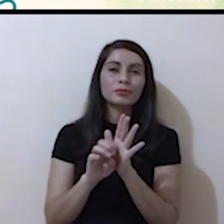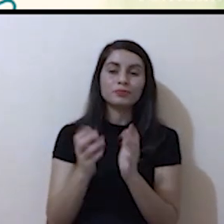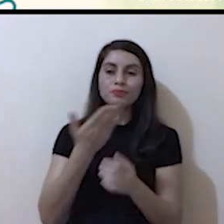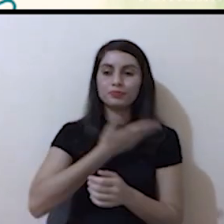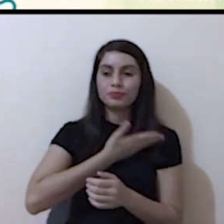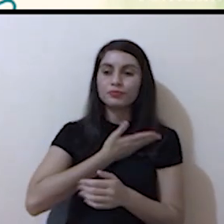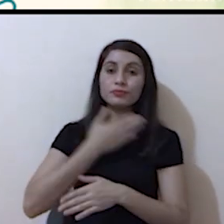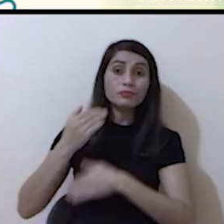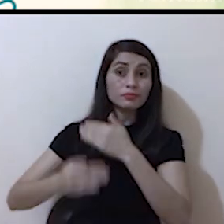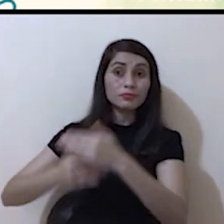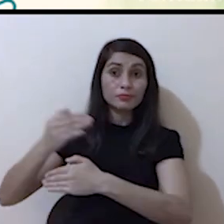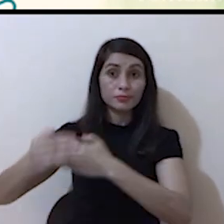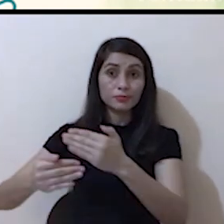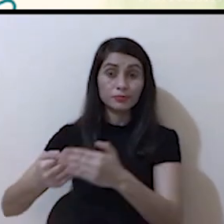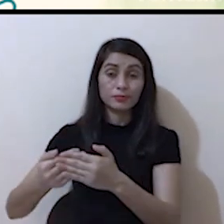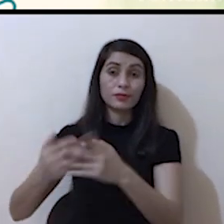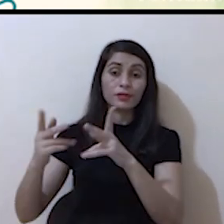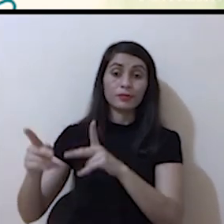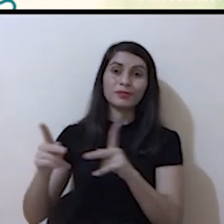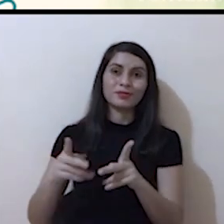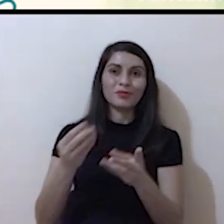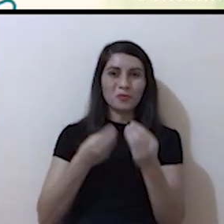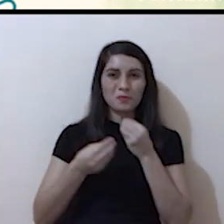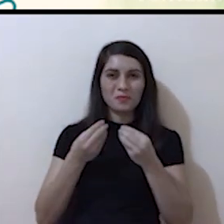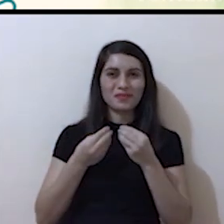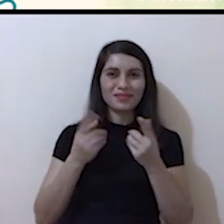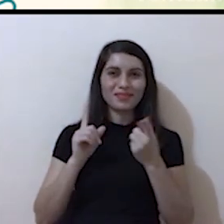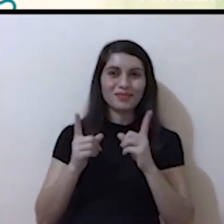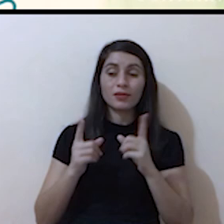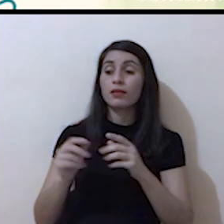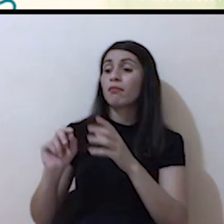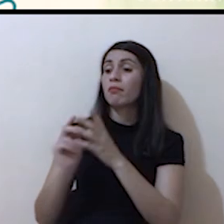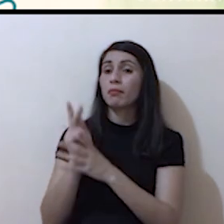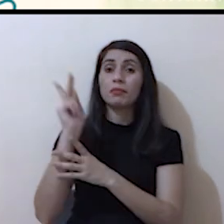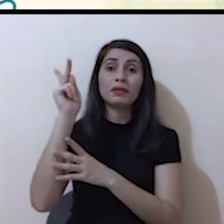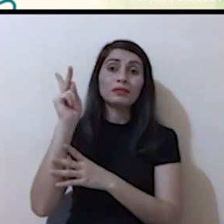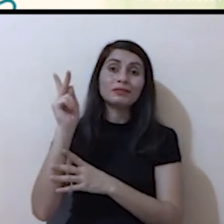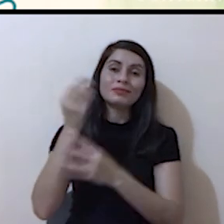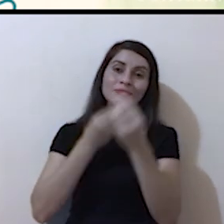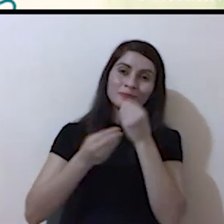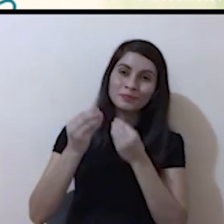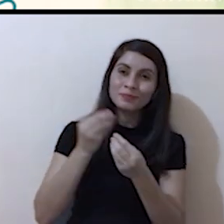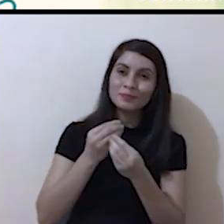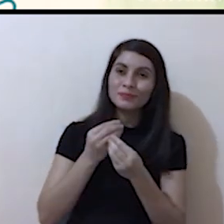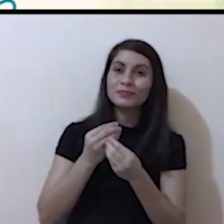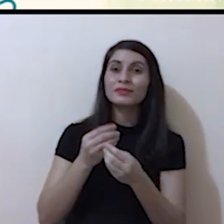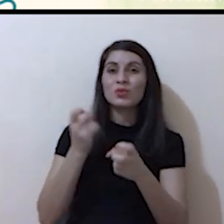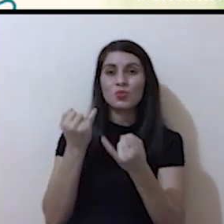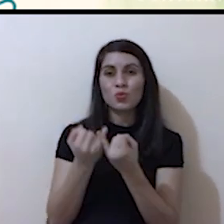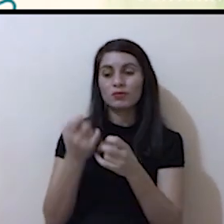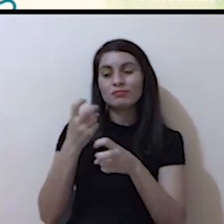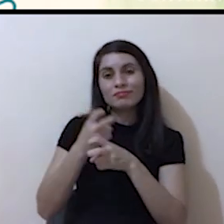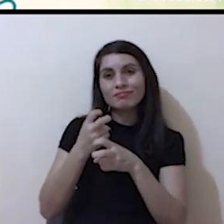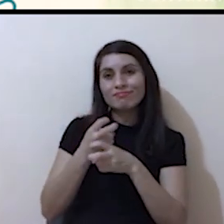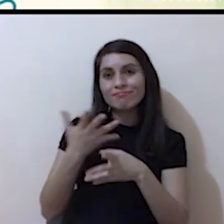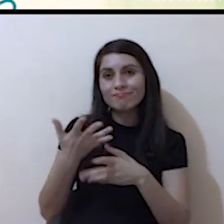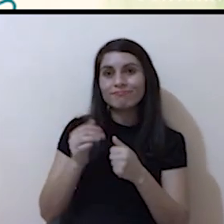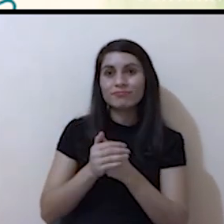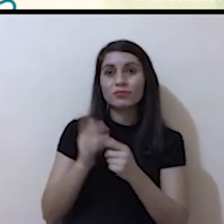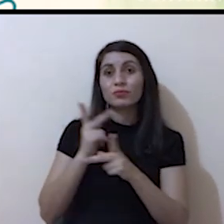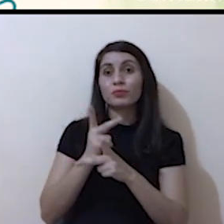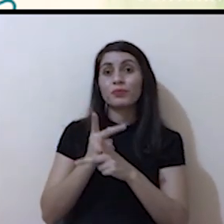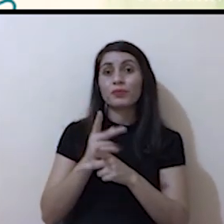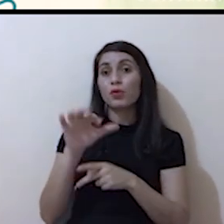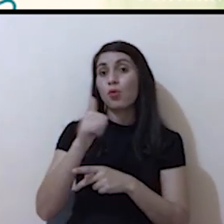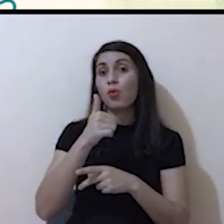Ya que sí, el agua se contamina los cultivos también y por ende nosotros recibimos alimentos deteriorados. La escasez